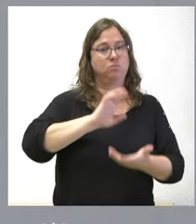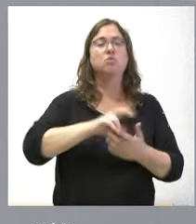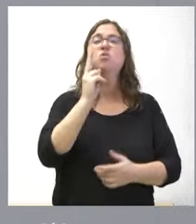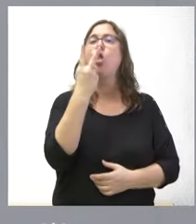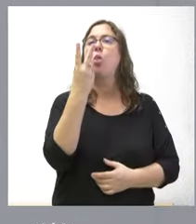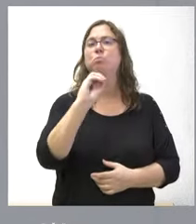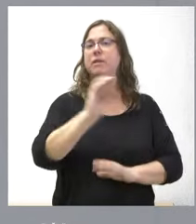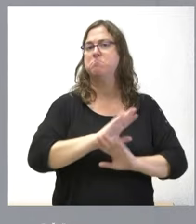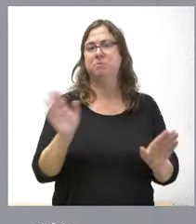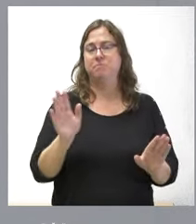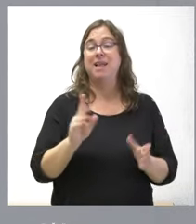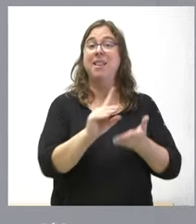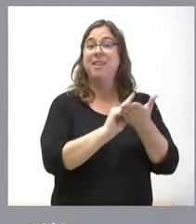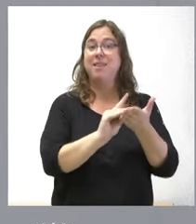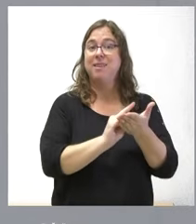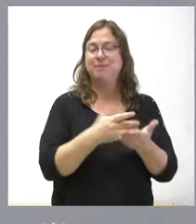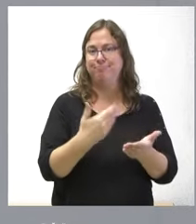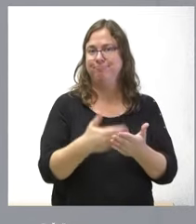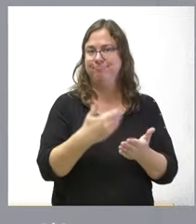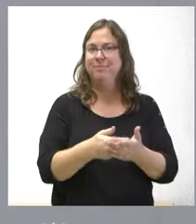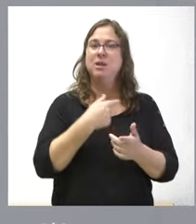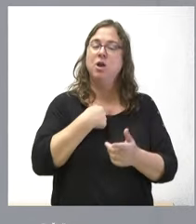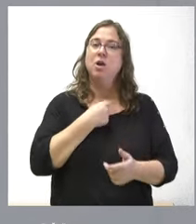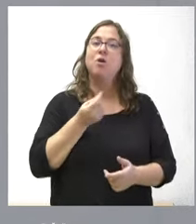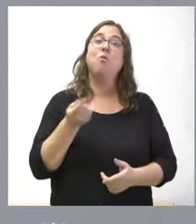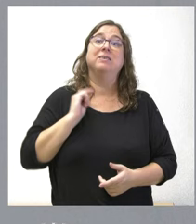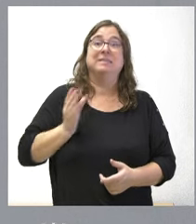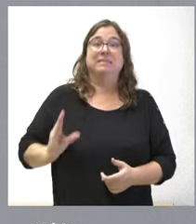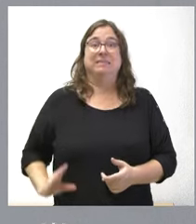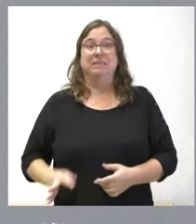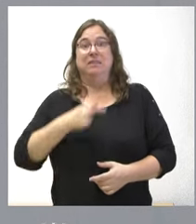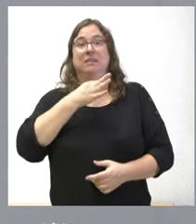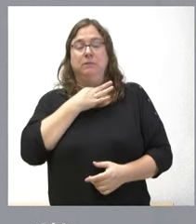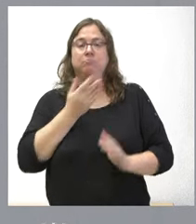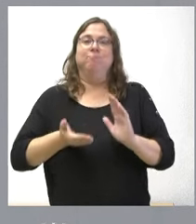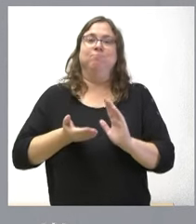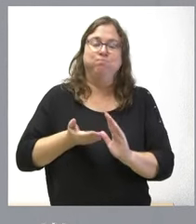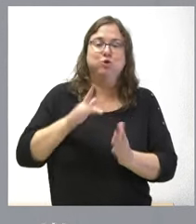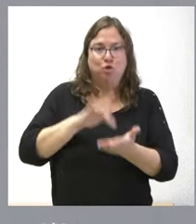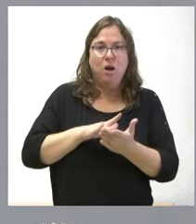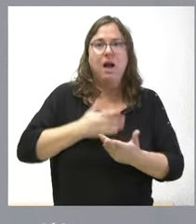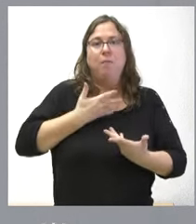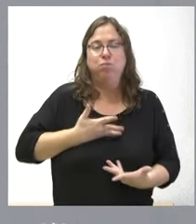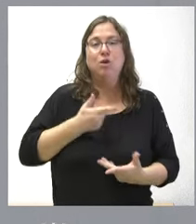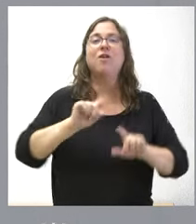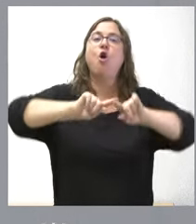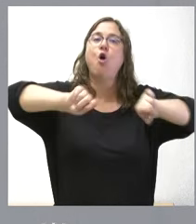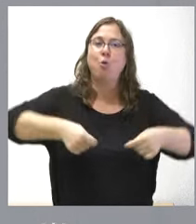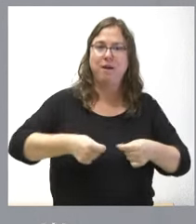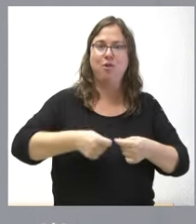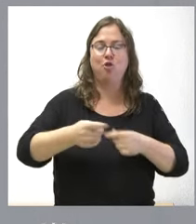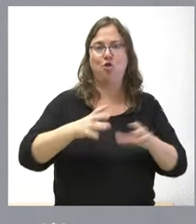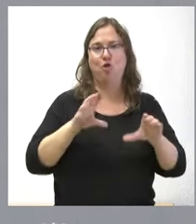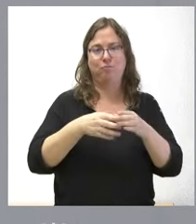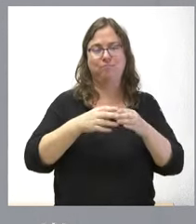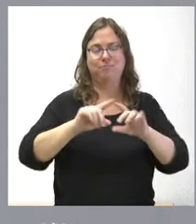que garantiza también la recuperación del poder adquisitivo para muchos convenios colectivos que se producen en nuestra comunidad autónoma y que, además, nos